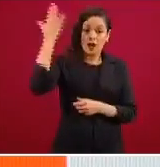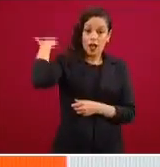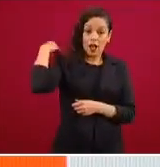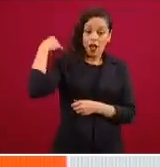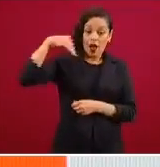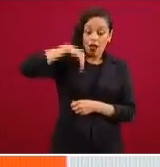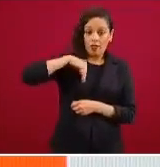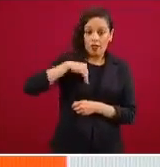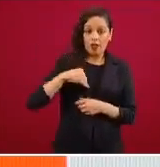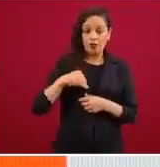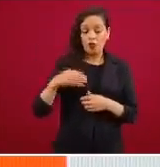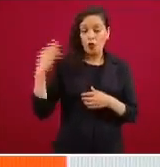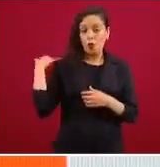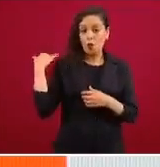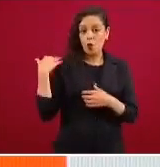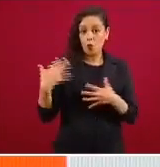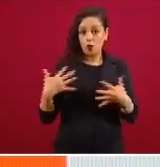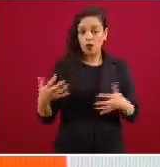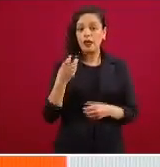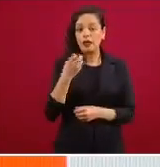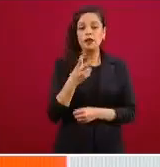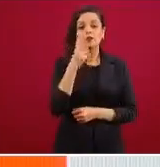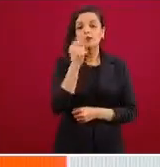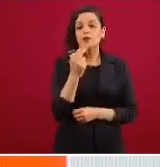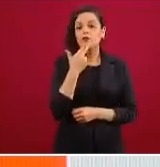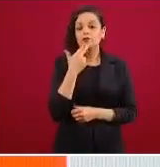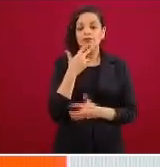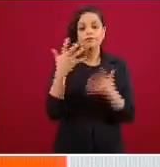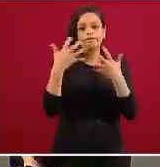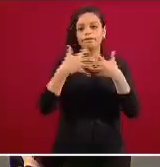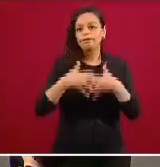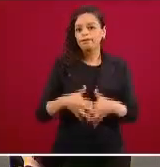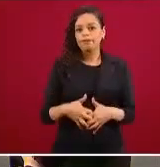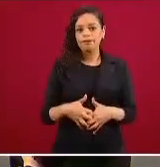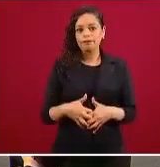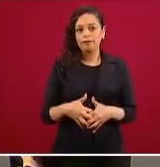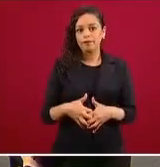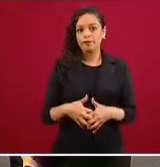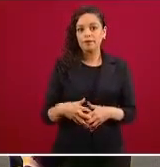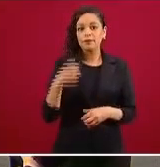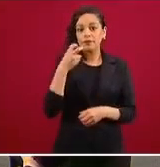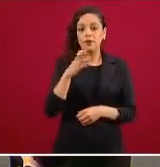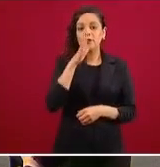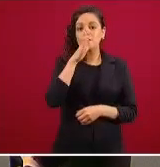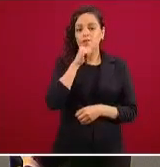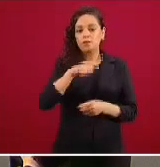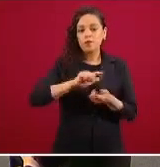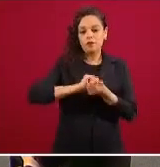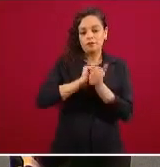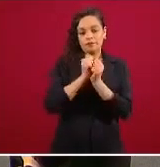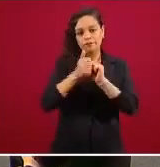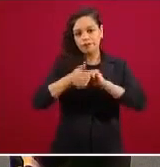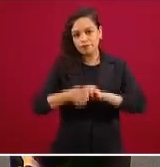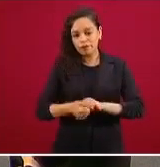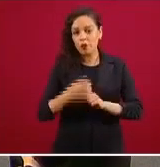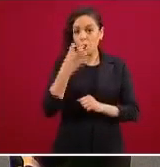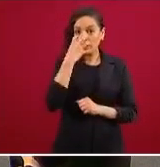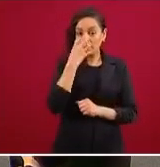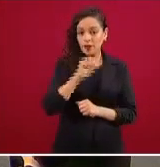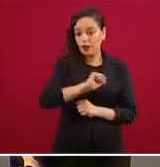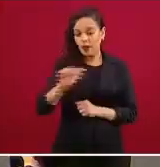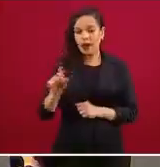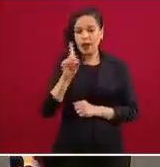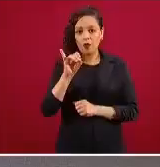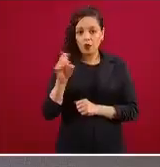deja de funcionar ya no puede cambiar ese oxígeno por bióxido de carbono y entonces